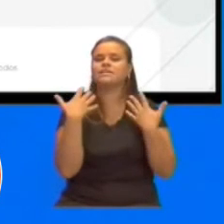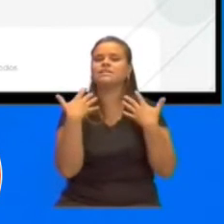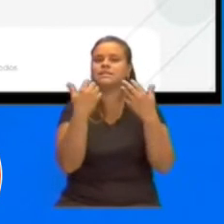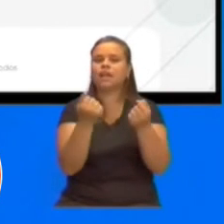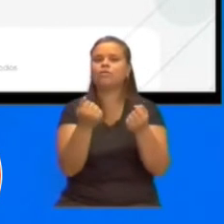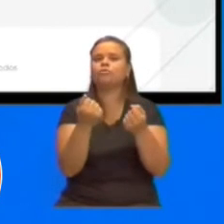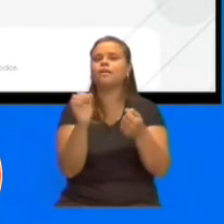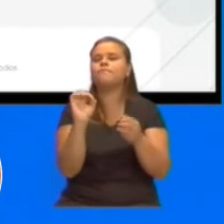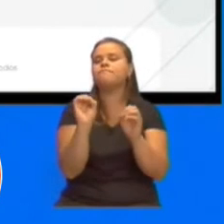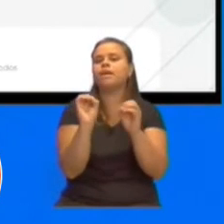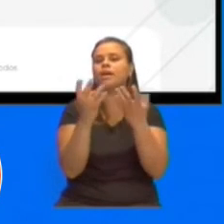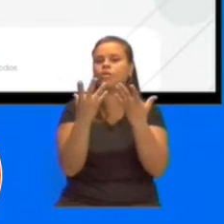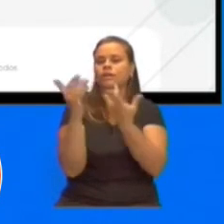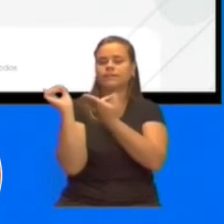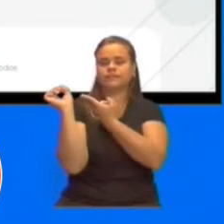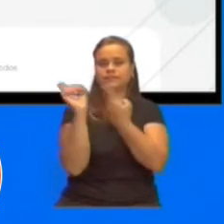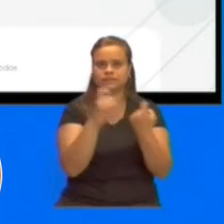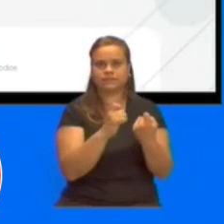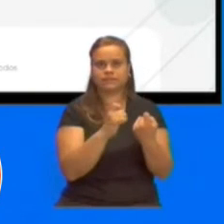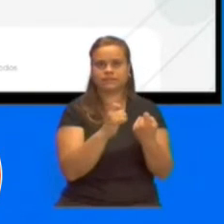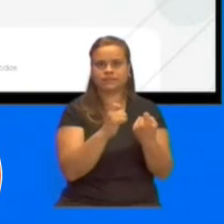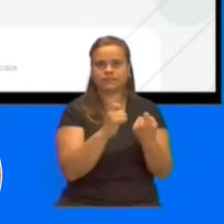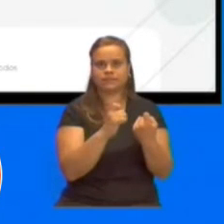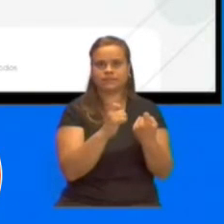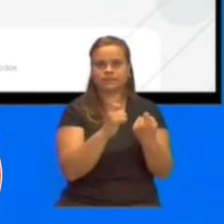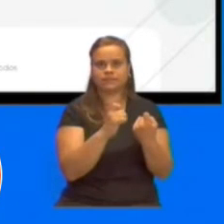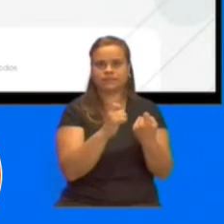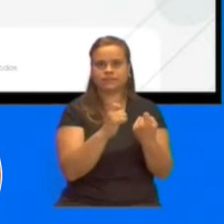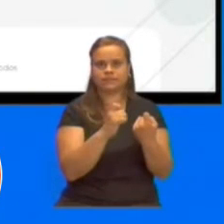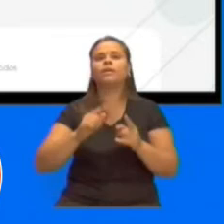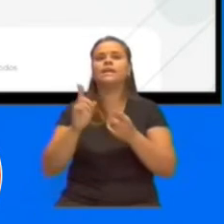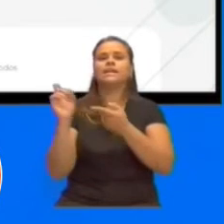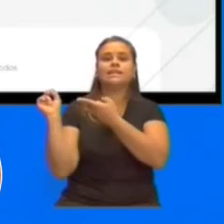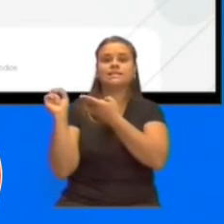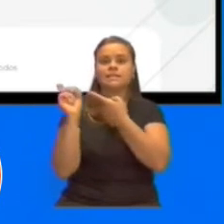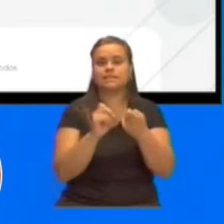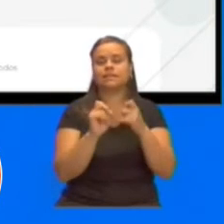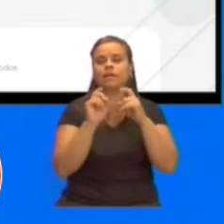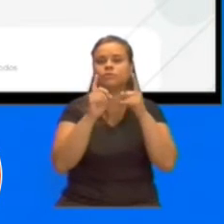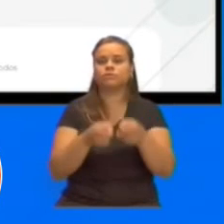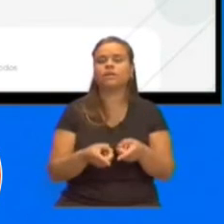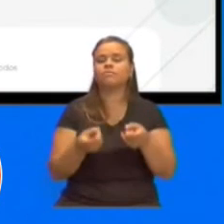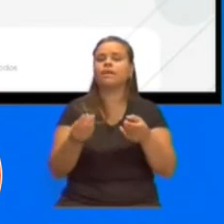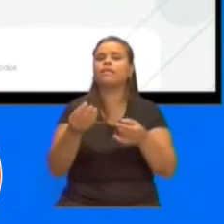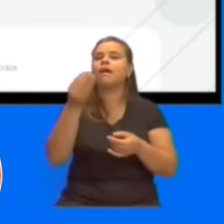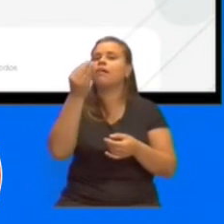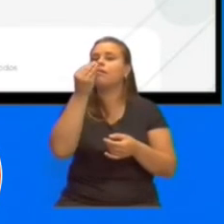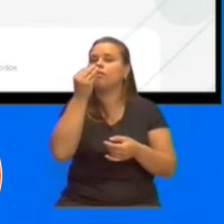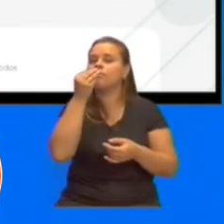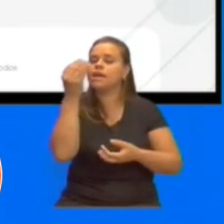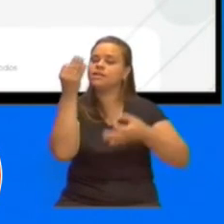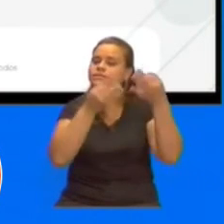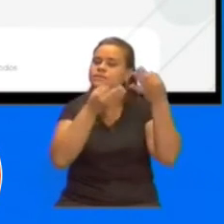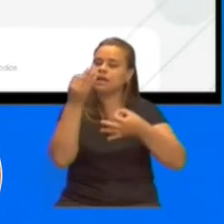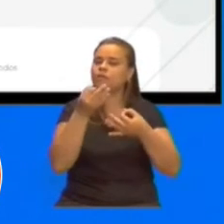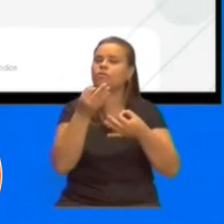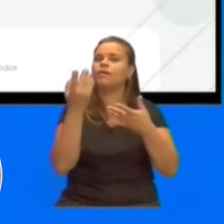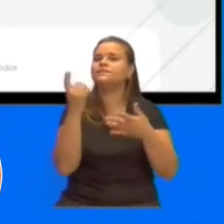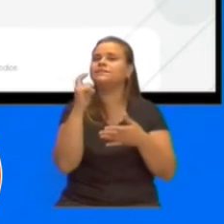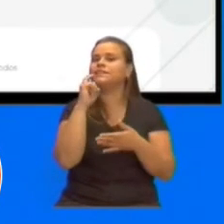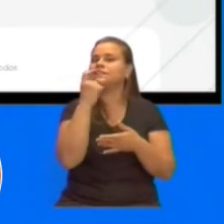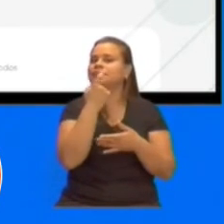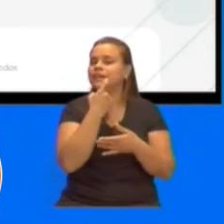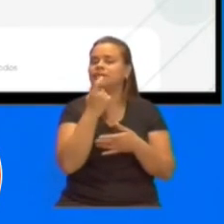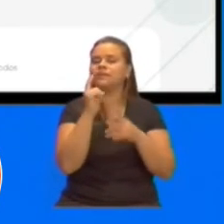Mejorar la salud bucal también implica mejorar la perspectiva de ingesta alimentaria y obviamente tener un